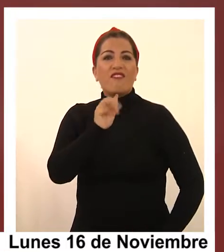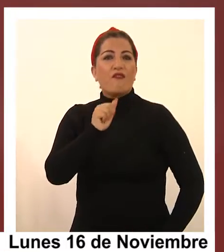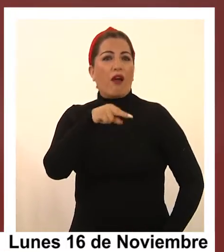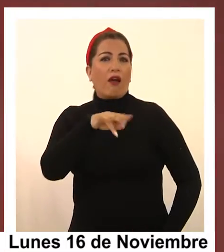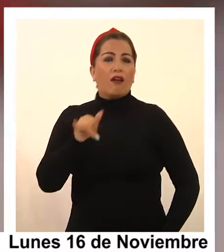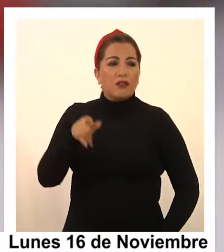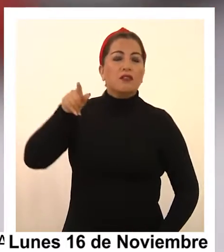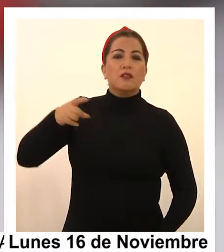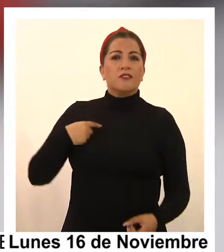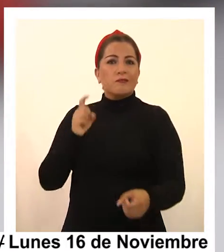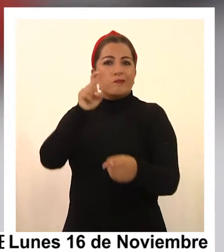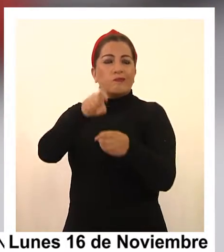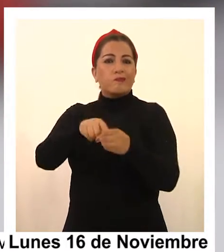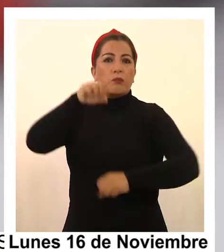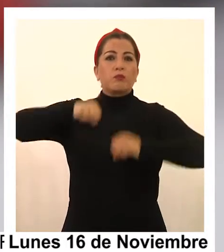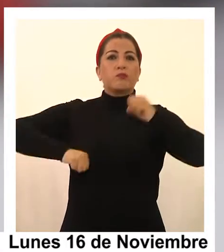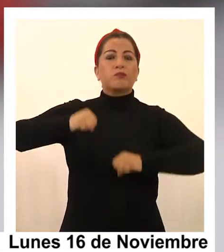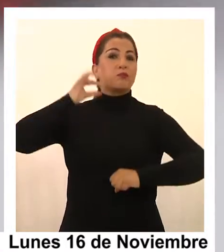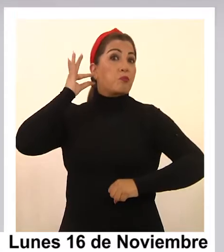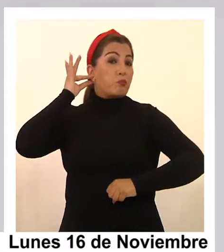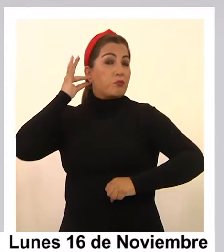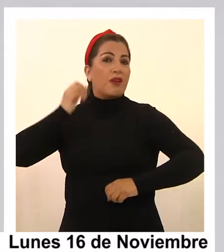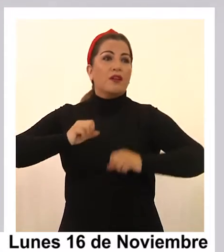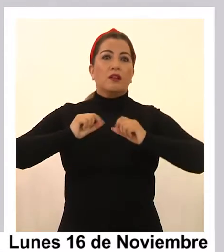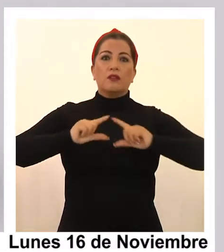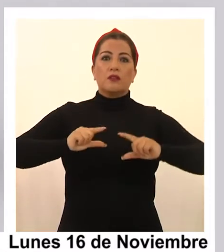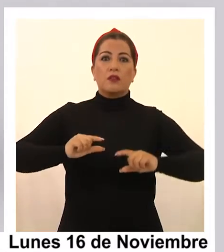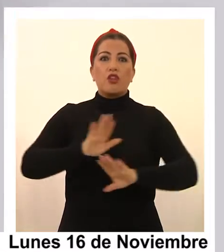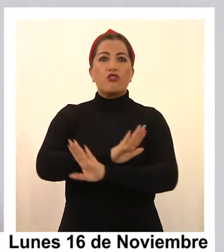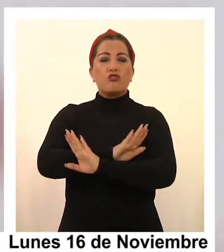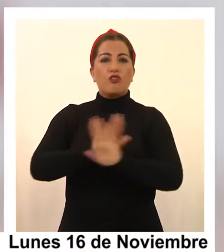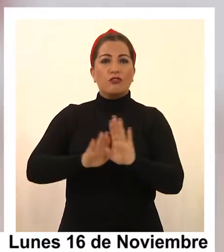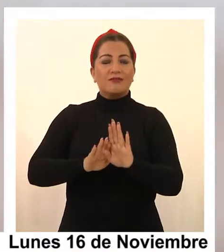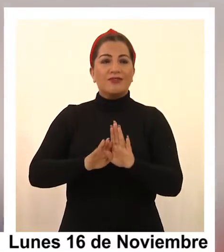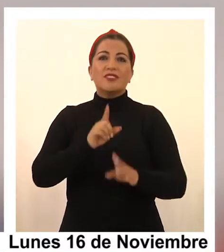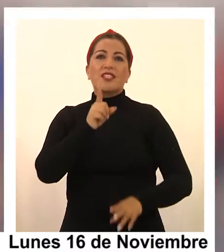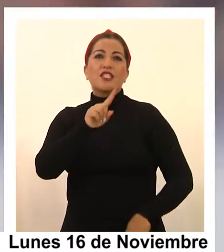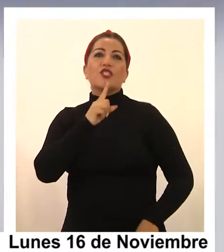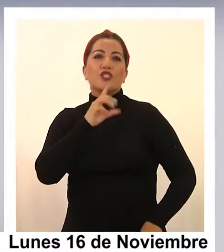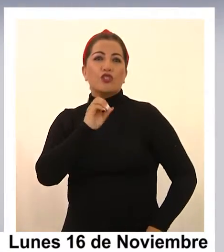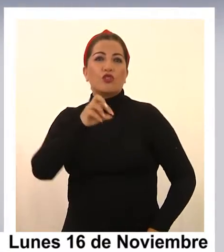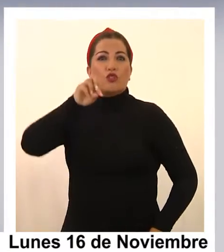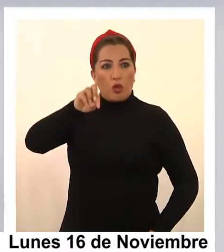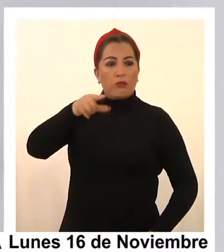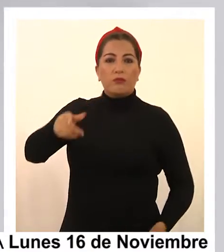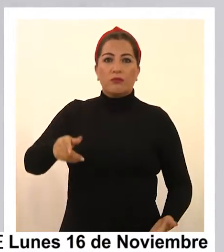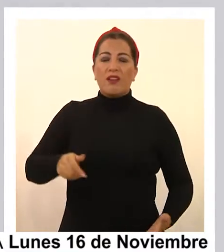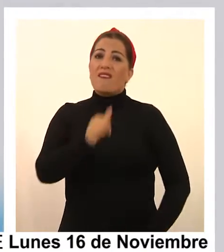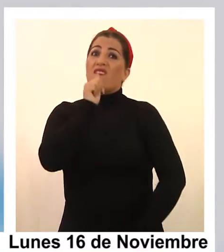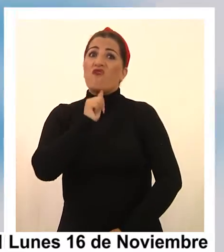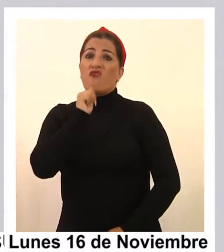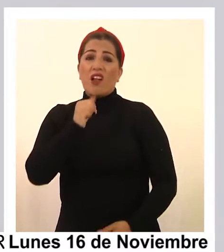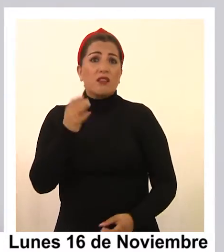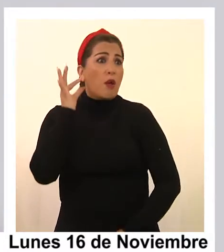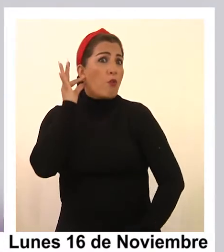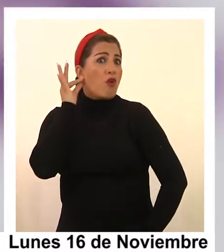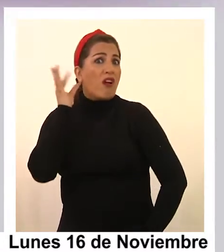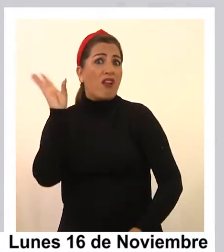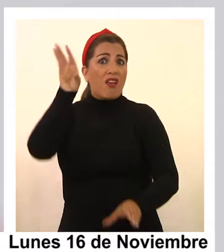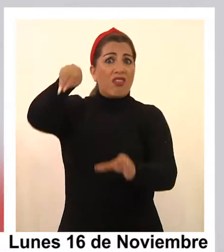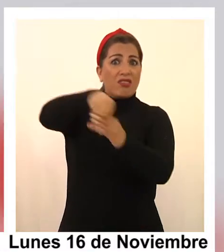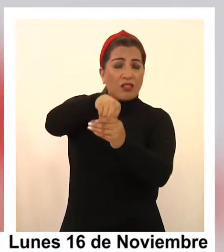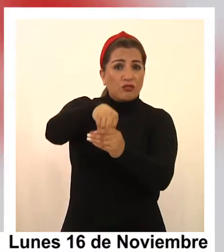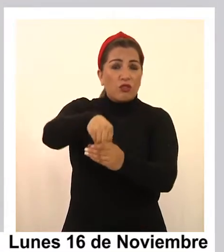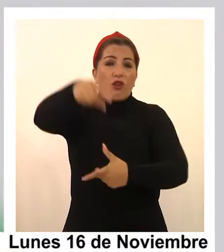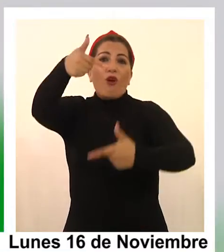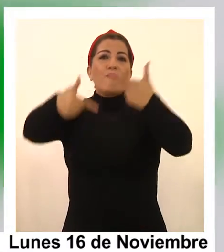Tiffany Gracie pertenece a la Organización de Emprendedoras Mujeres Non-Stop y precisamente la